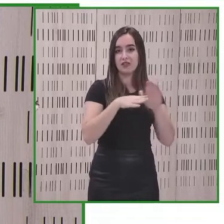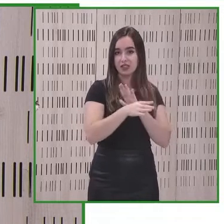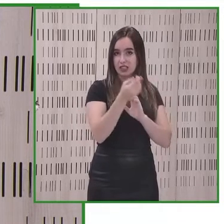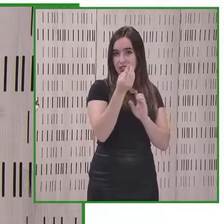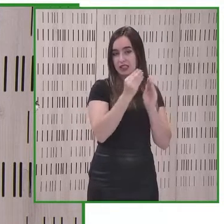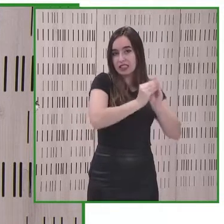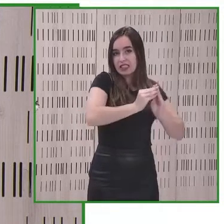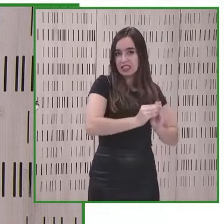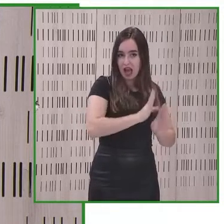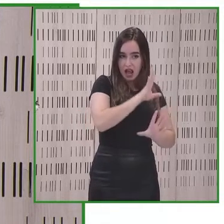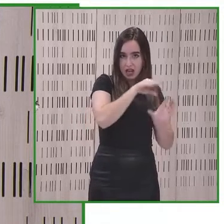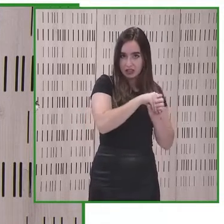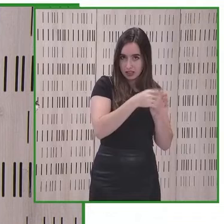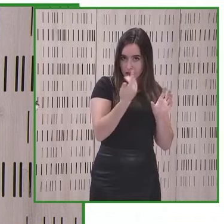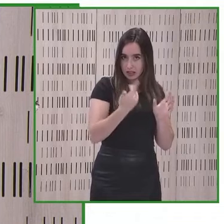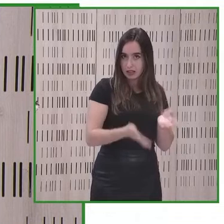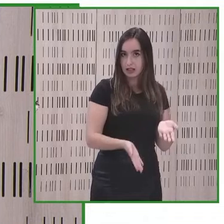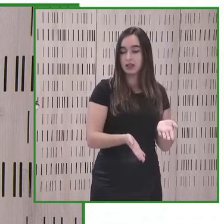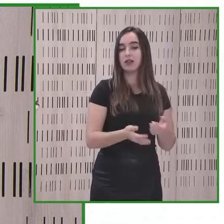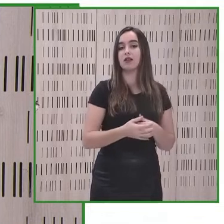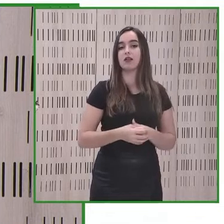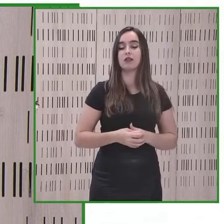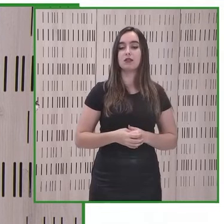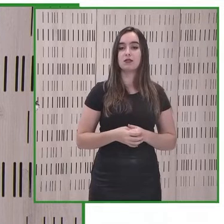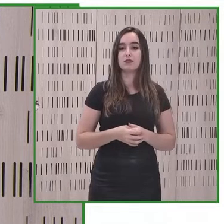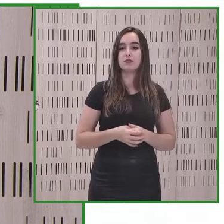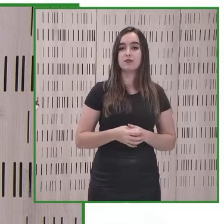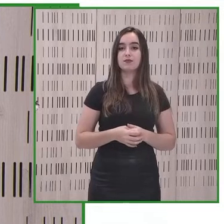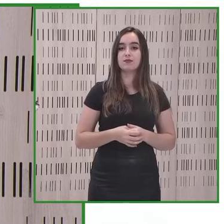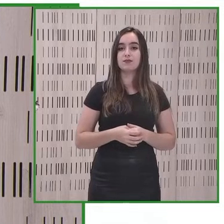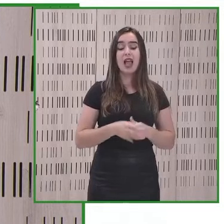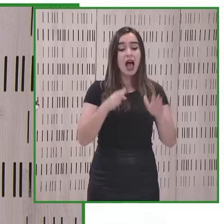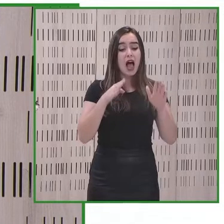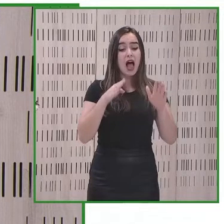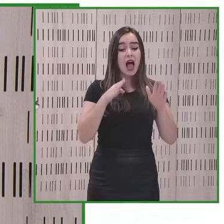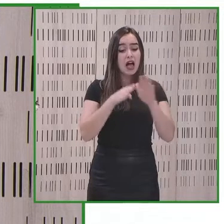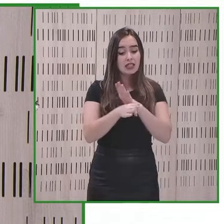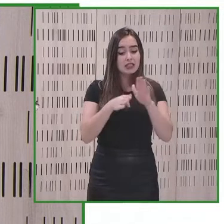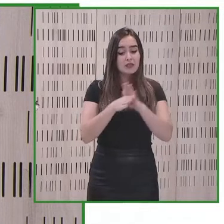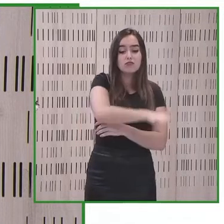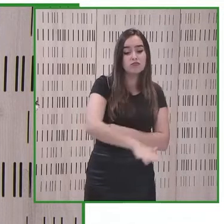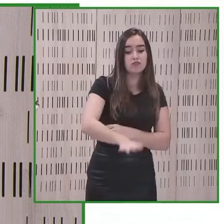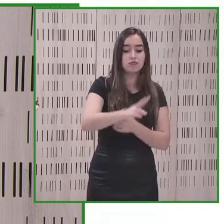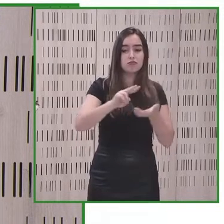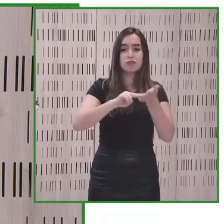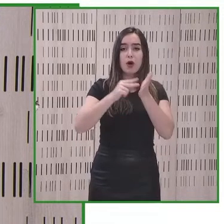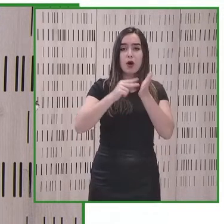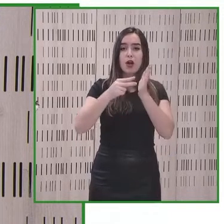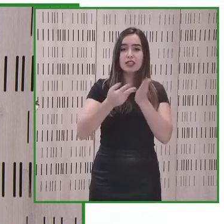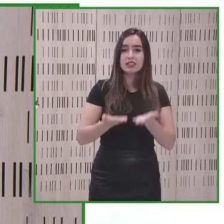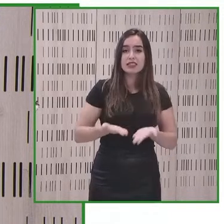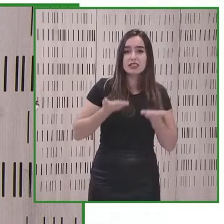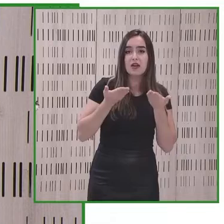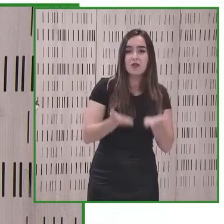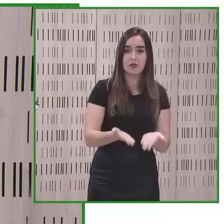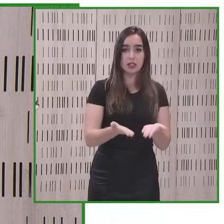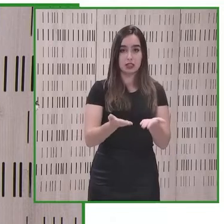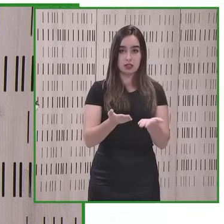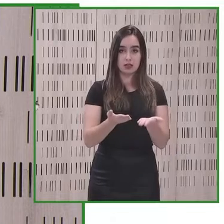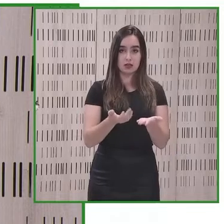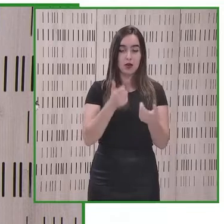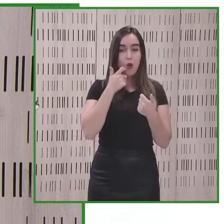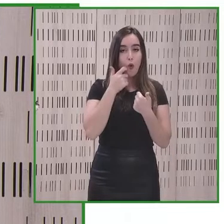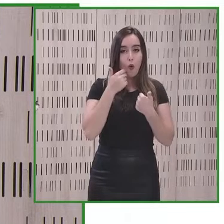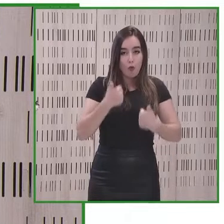caro lo que es caro es hacerlo mal y luego tiene que arreglar la accesibilidad no permite construir espacios más humanos poder